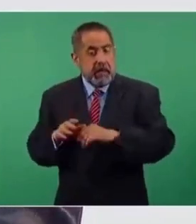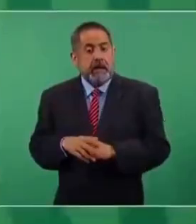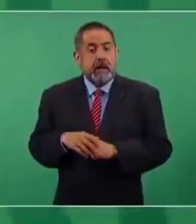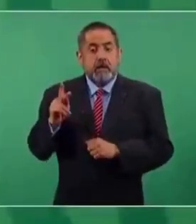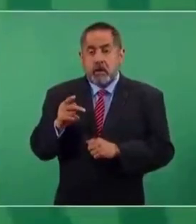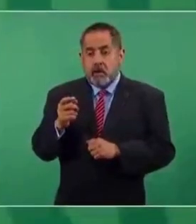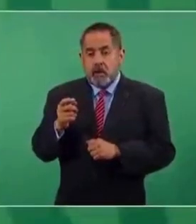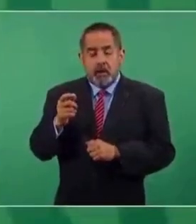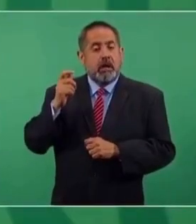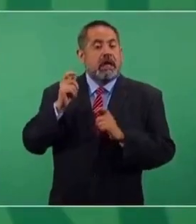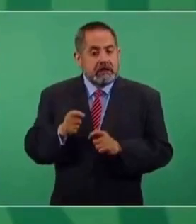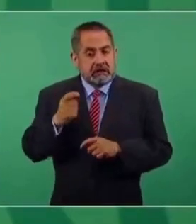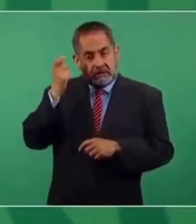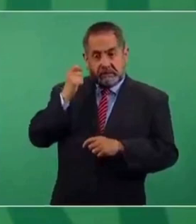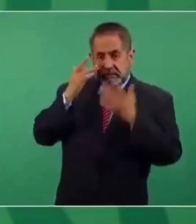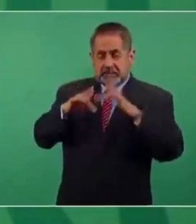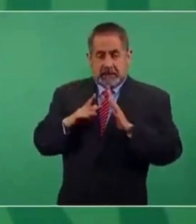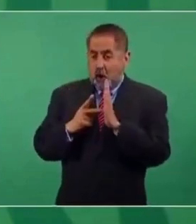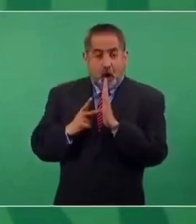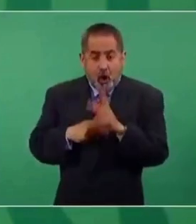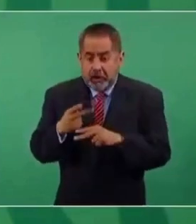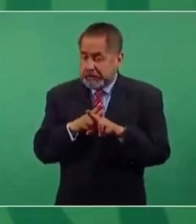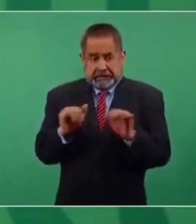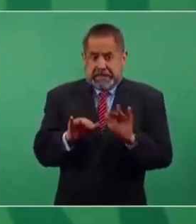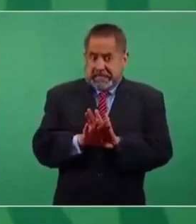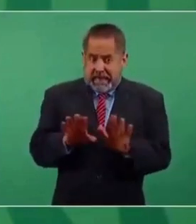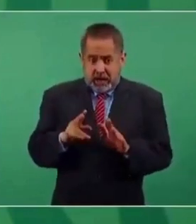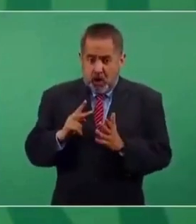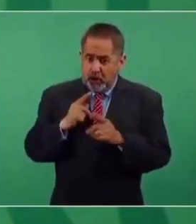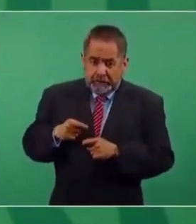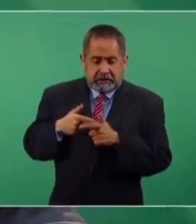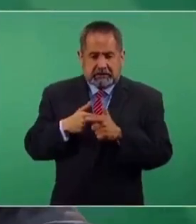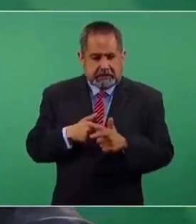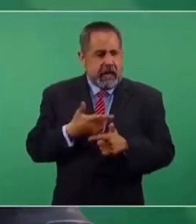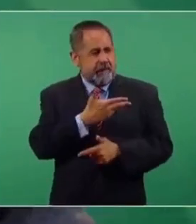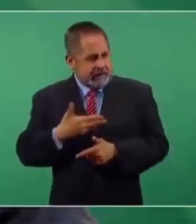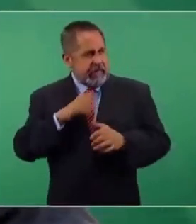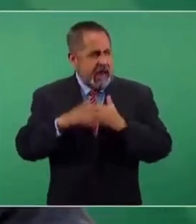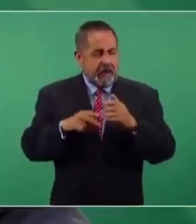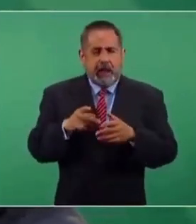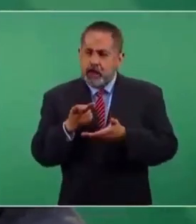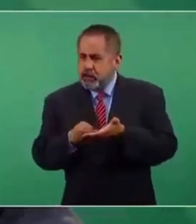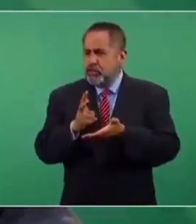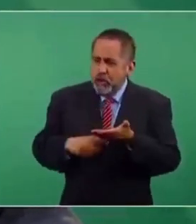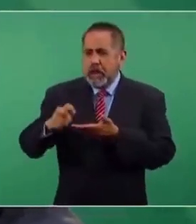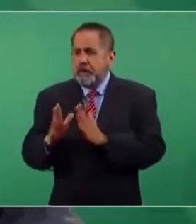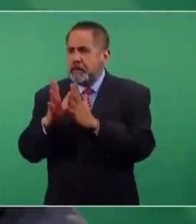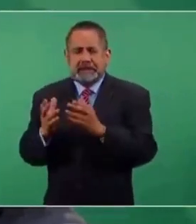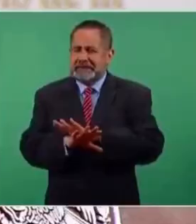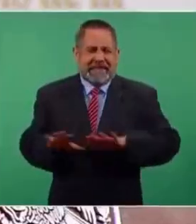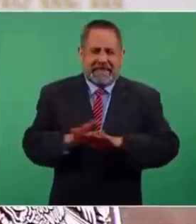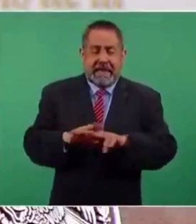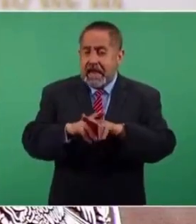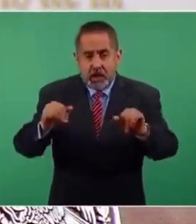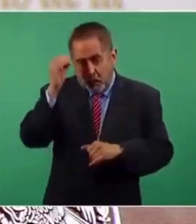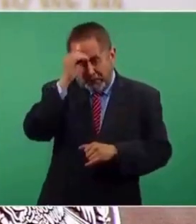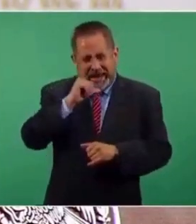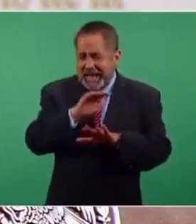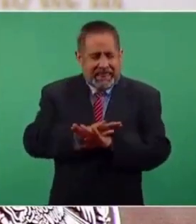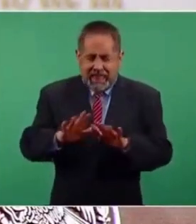Pero jubilar es no volver a participar en nada. No opinar.